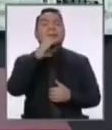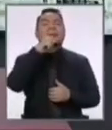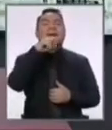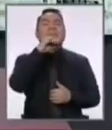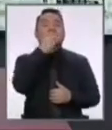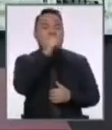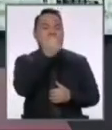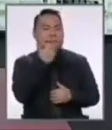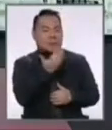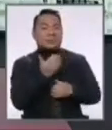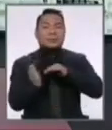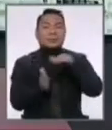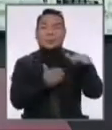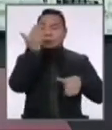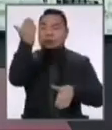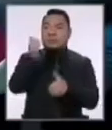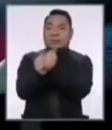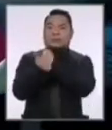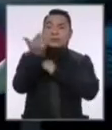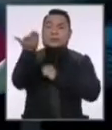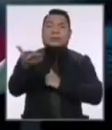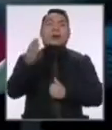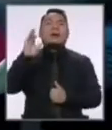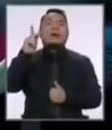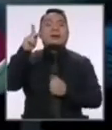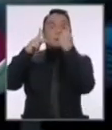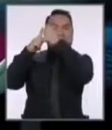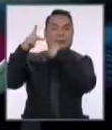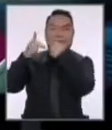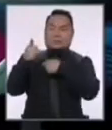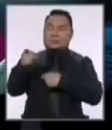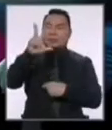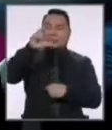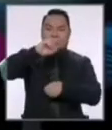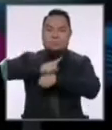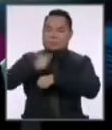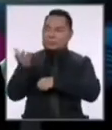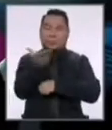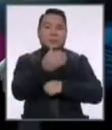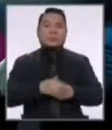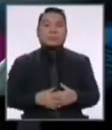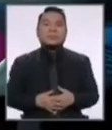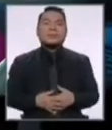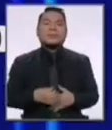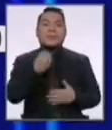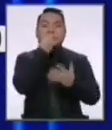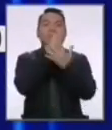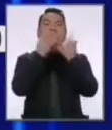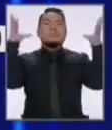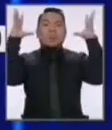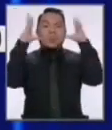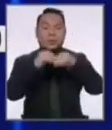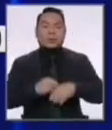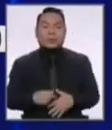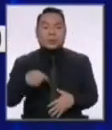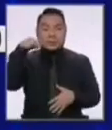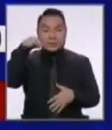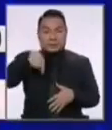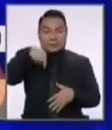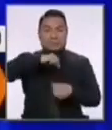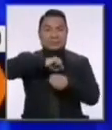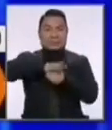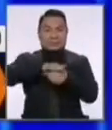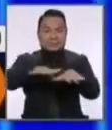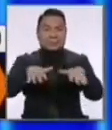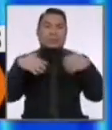Acuña. Y nos vamos de inmediato a la candidata por Fuerza Popular, Keiko Fujimori. 30 segundos. Muy buenas noches. Esta pandemia